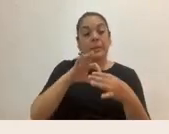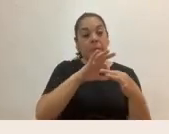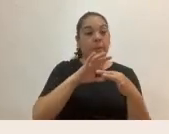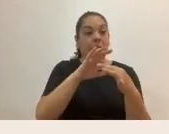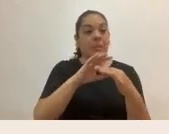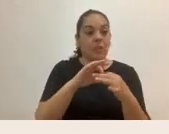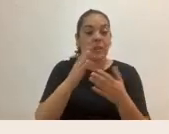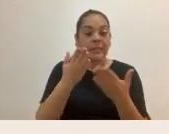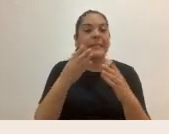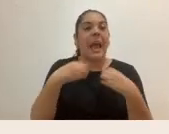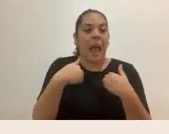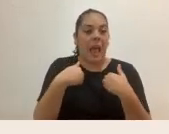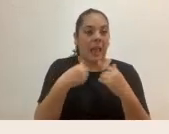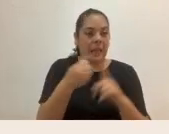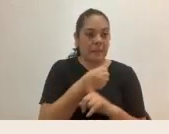manera.